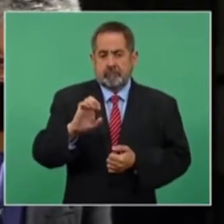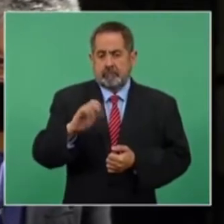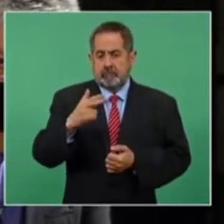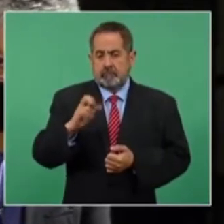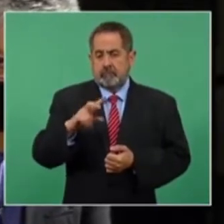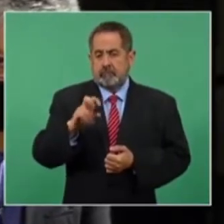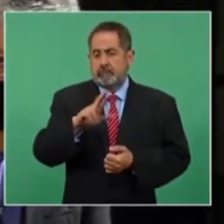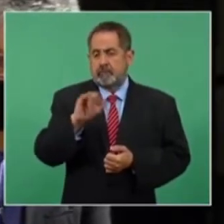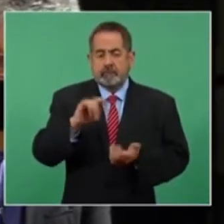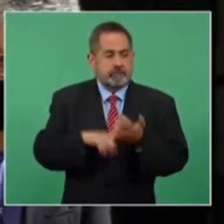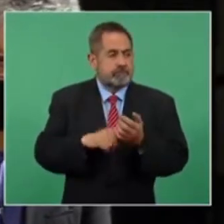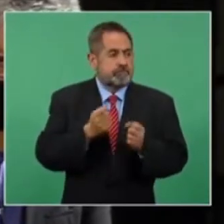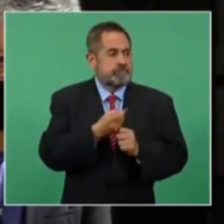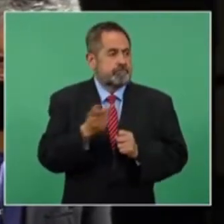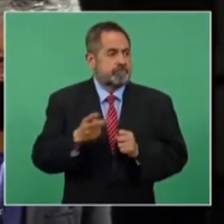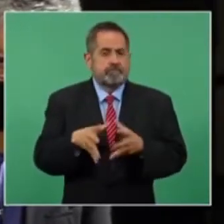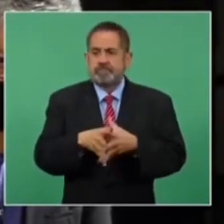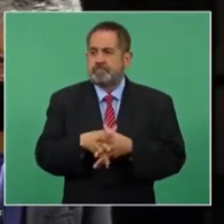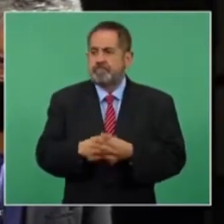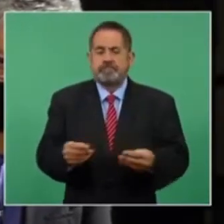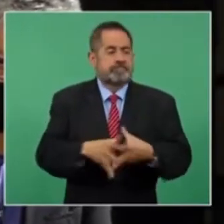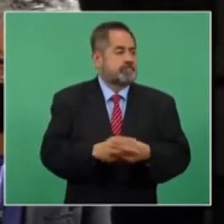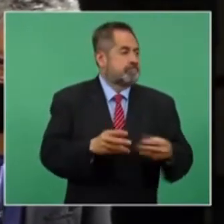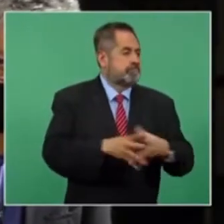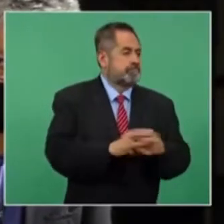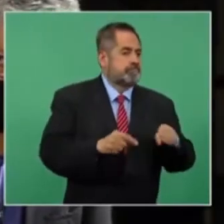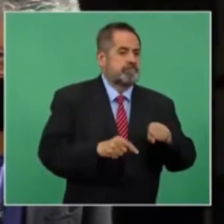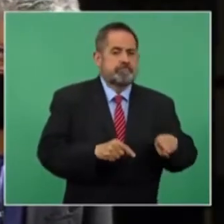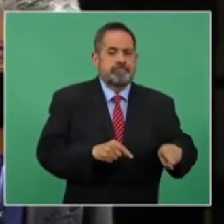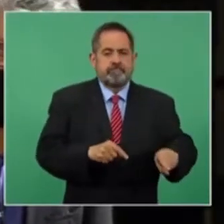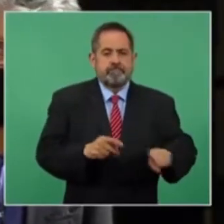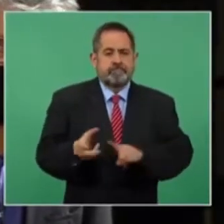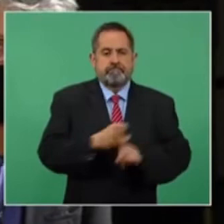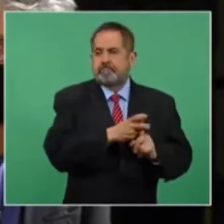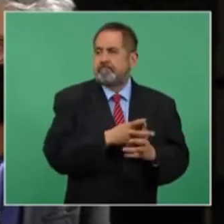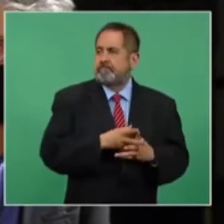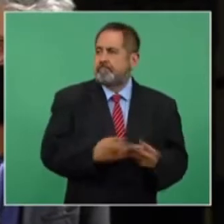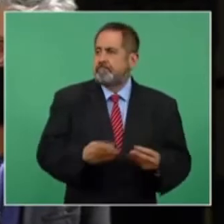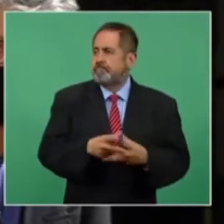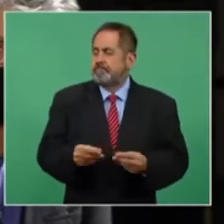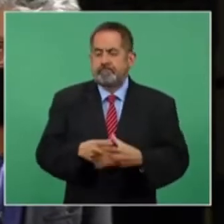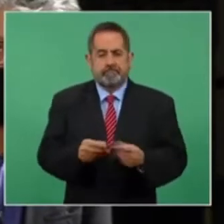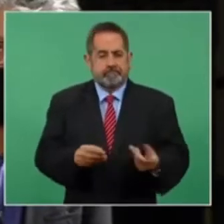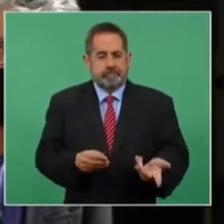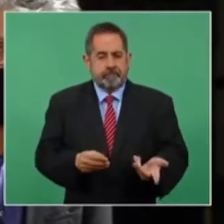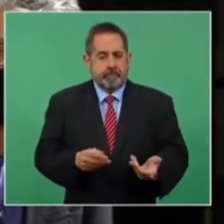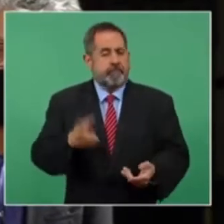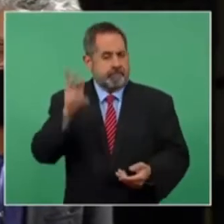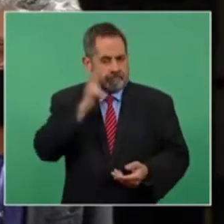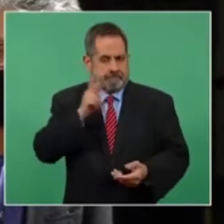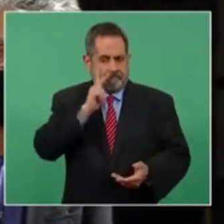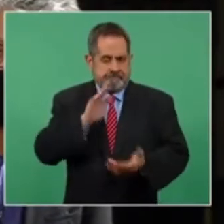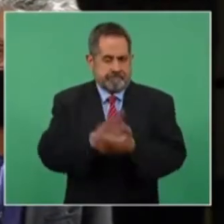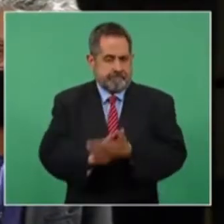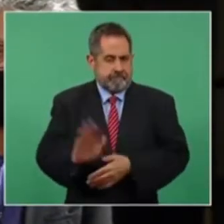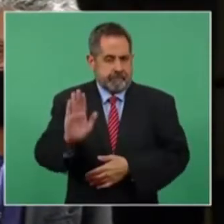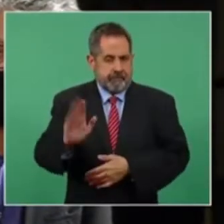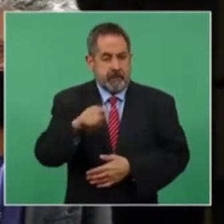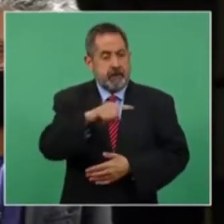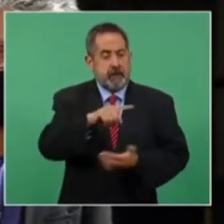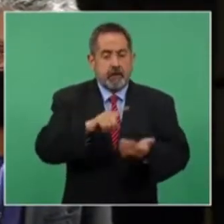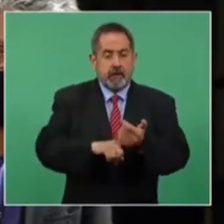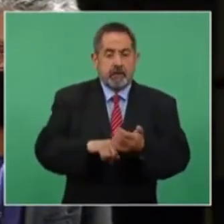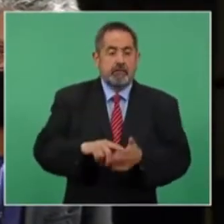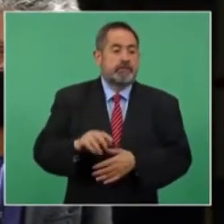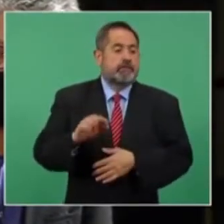se registraron varias desapariciones forzadas. E incluso, y tengo como probarlo, a mí el fiscal general